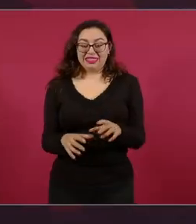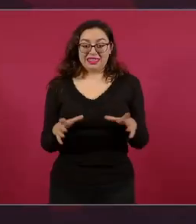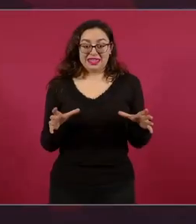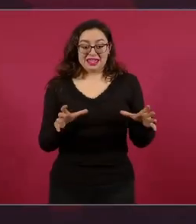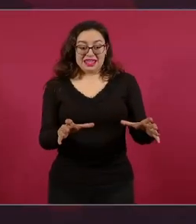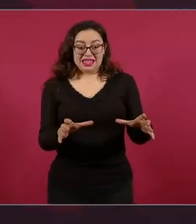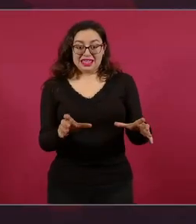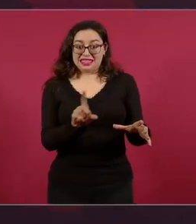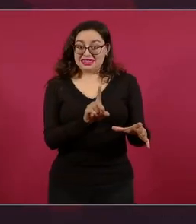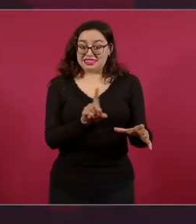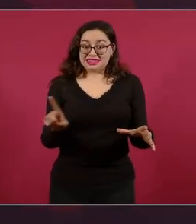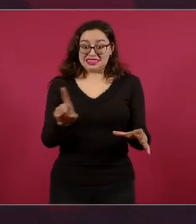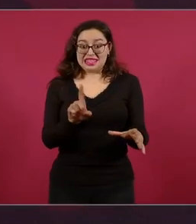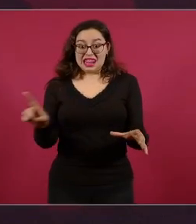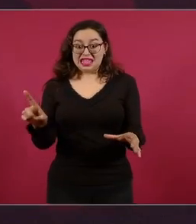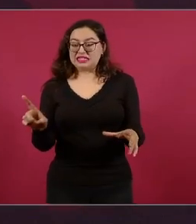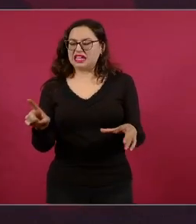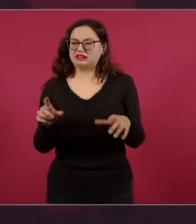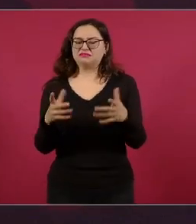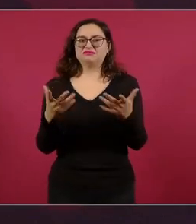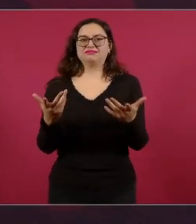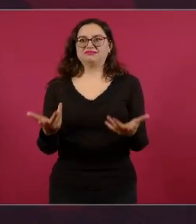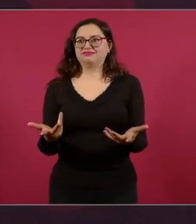influye en el mundo.